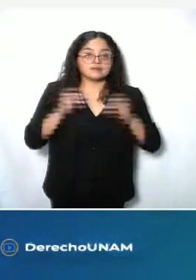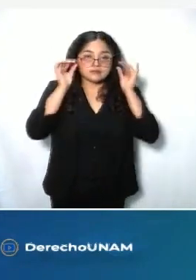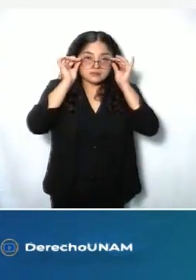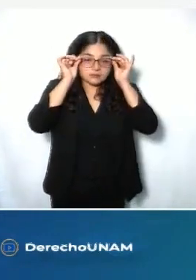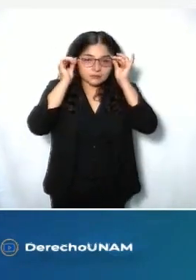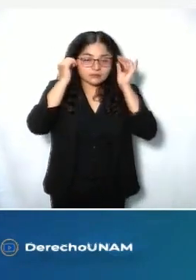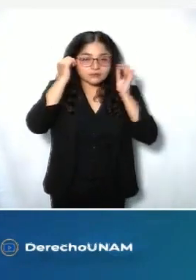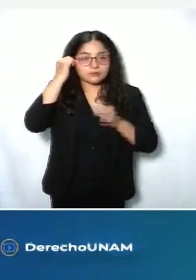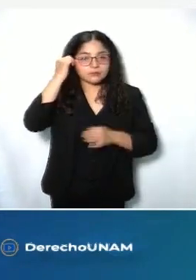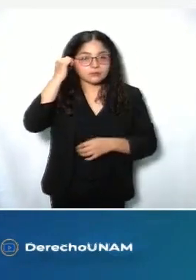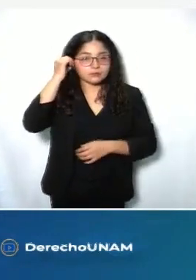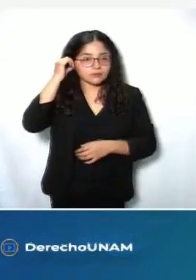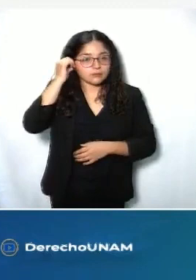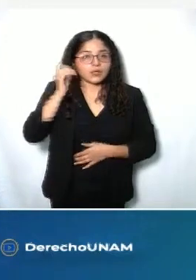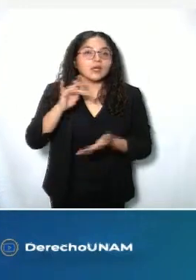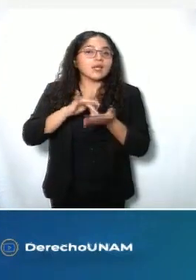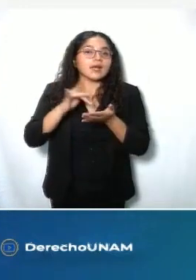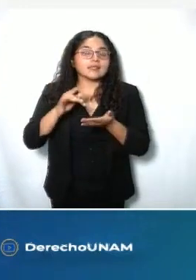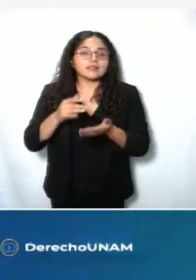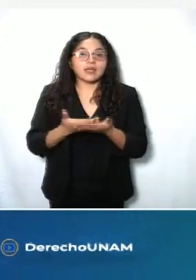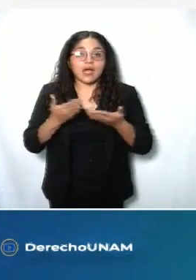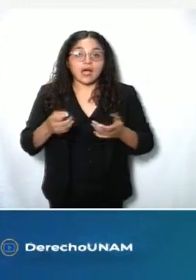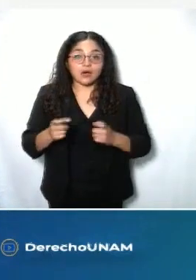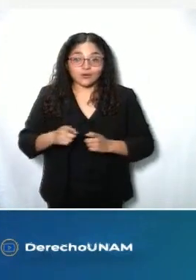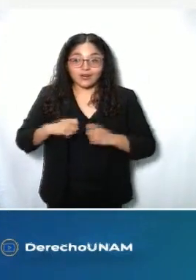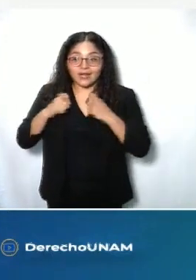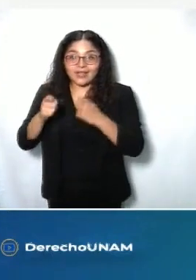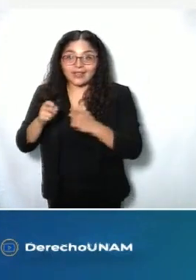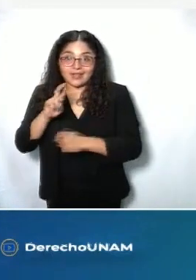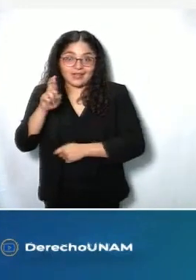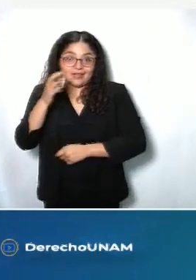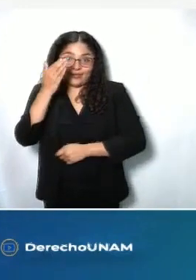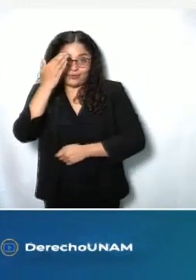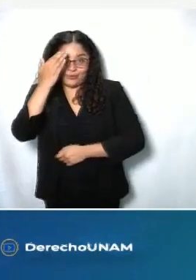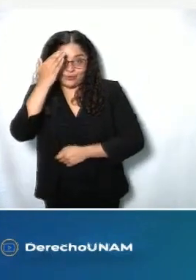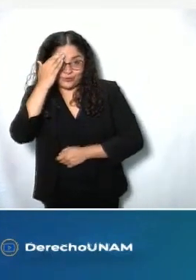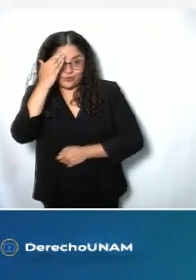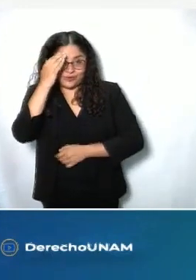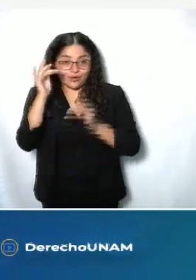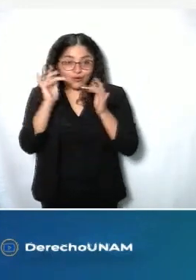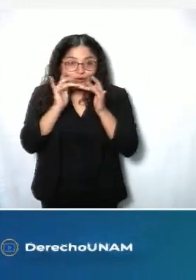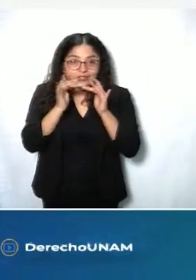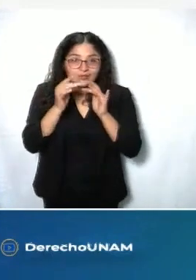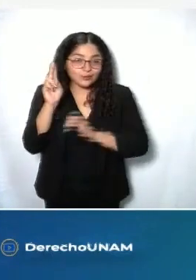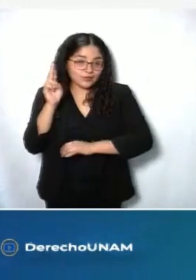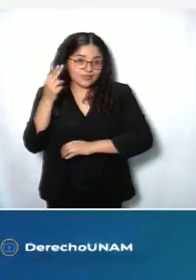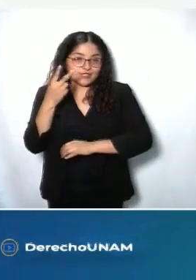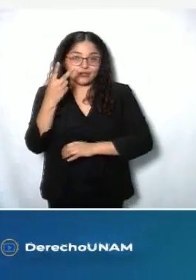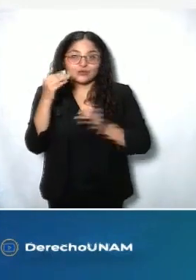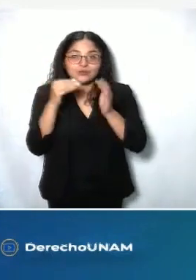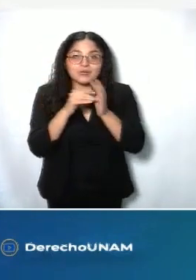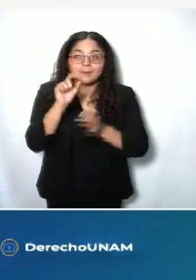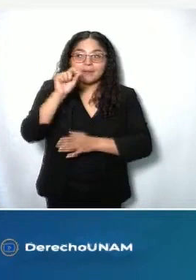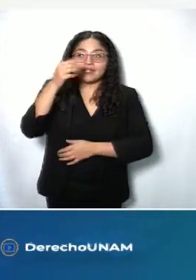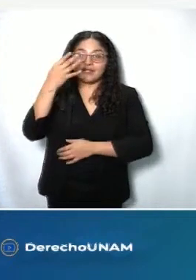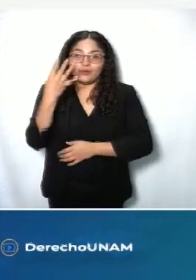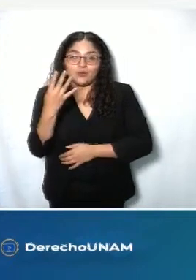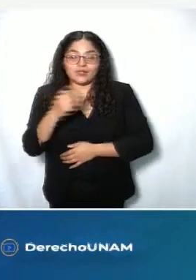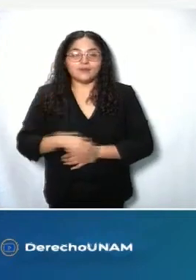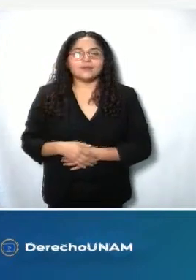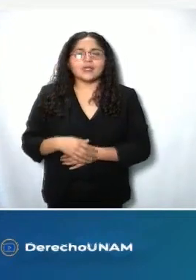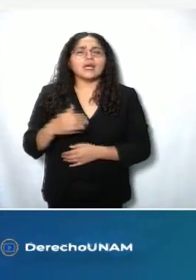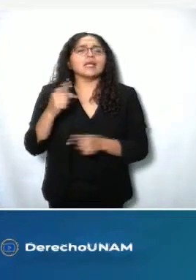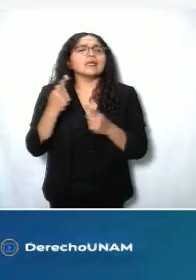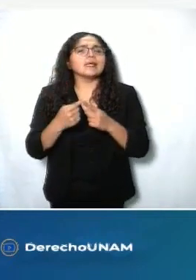Muchas gracias. continuación se hará entrega del reconocimiento vinculación universitaria 2024. Lo hace entrega el